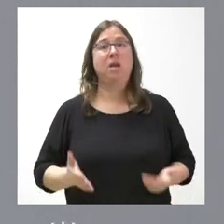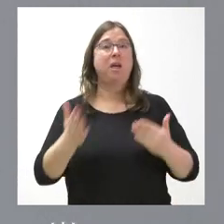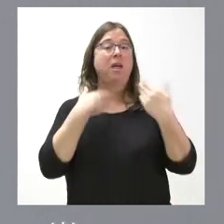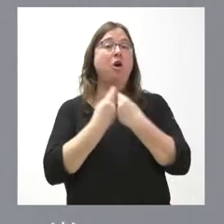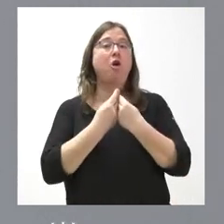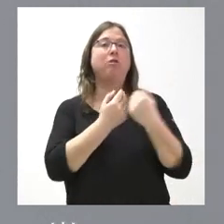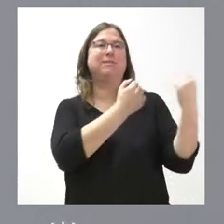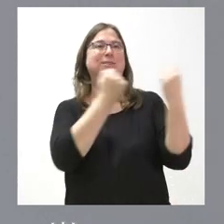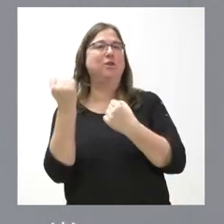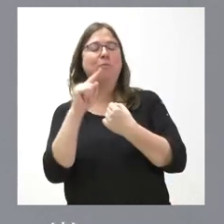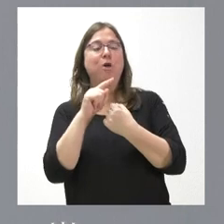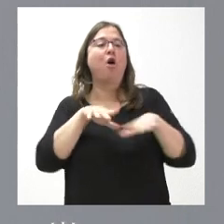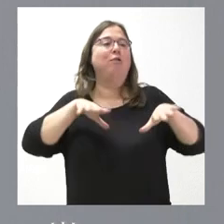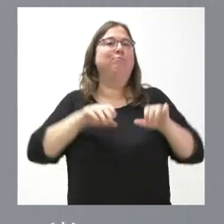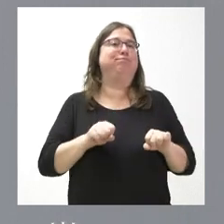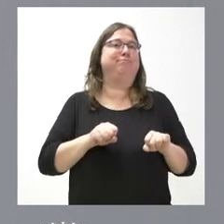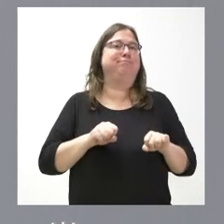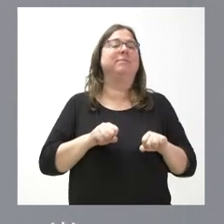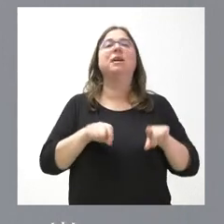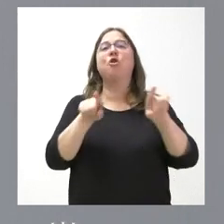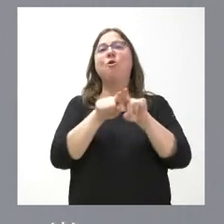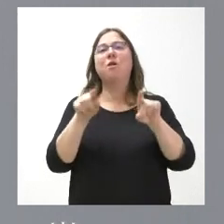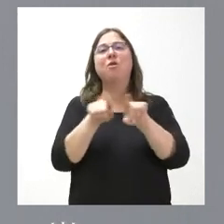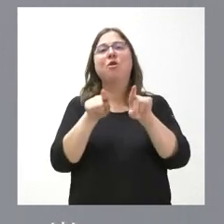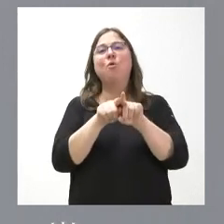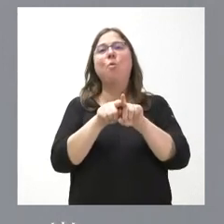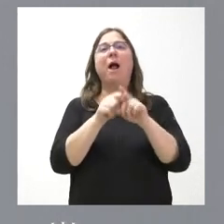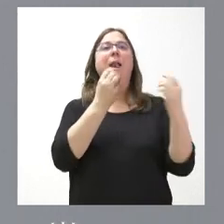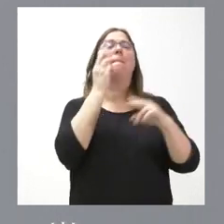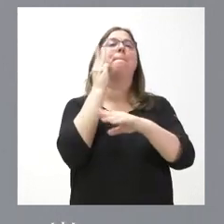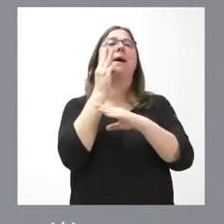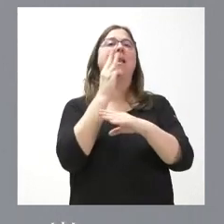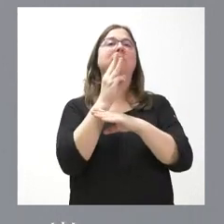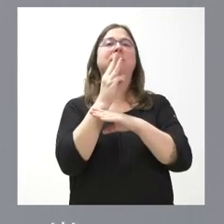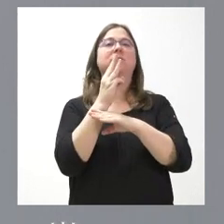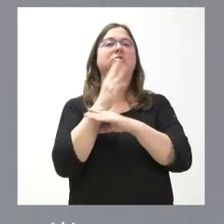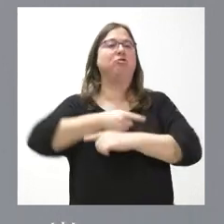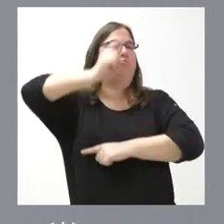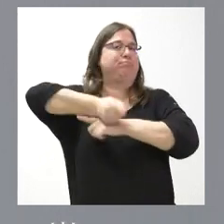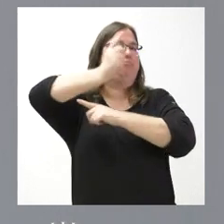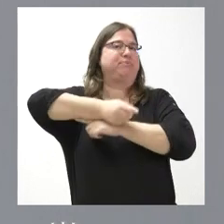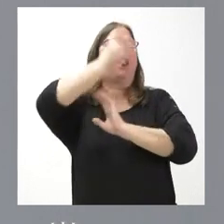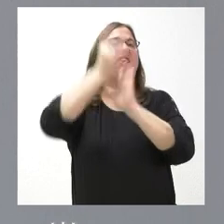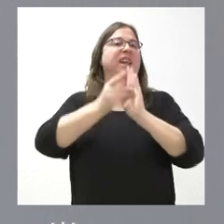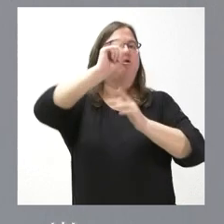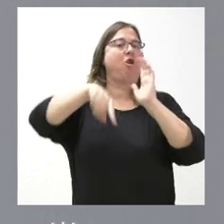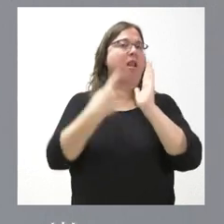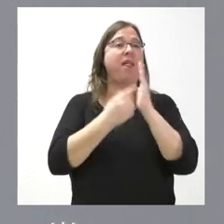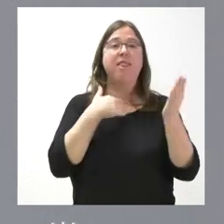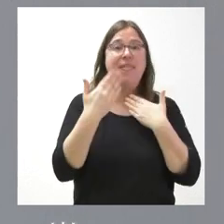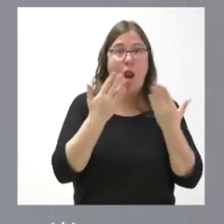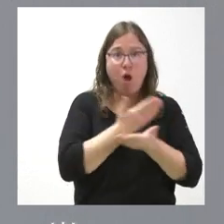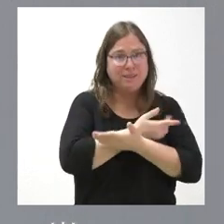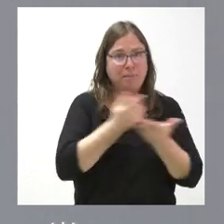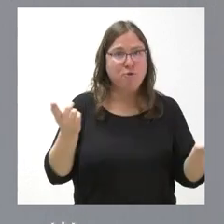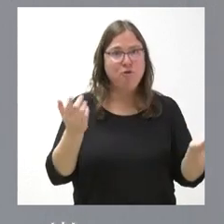instituciones porque las ocupa, no dialoga con el Parlamento porque gobierna por decretos leyes, es que tampoco está dialogando a nuestro juicio